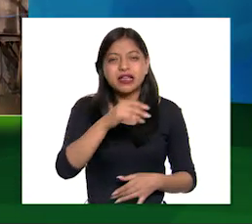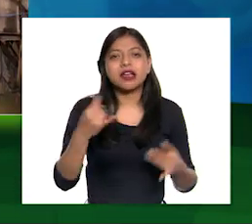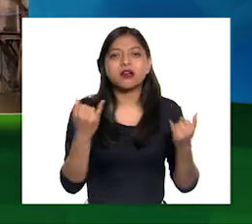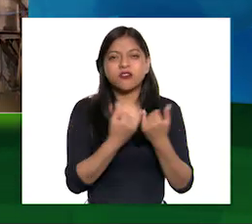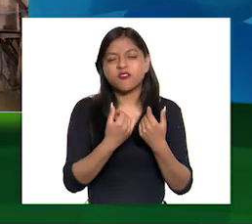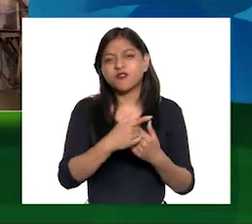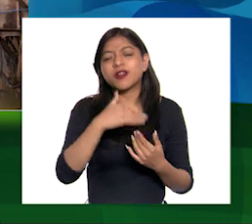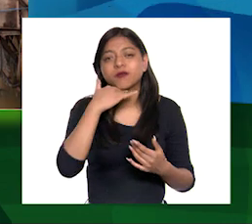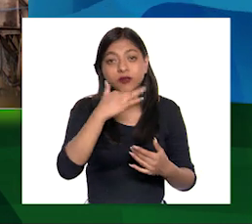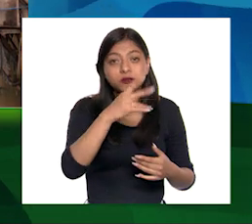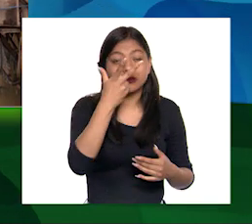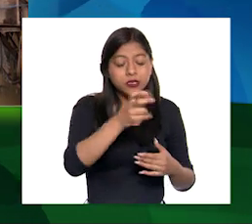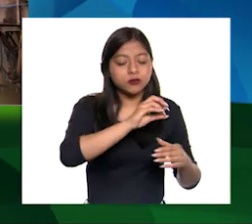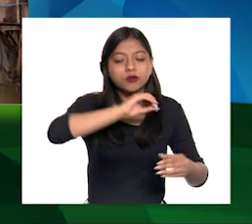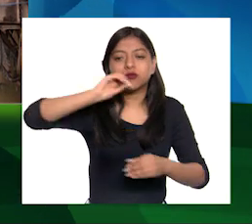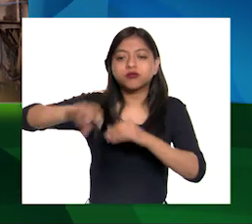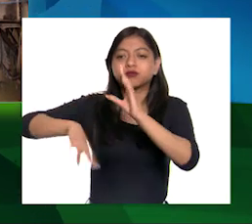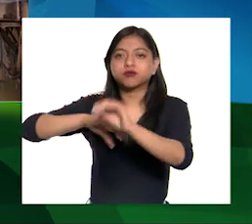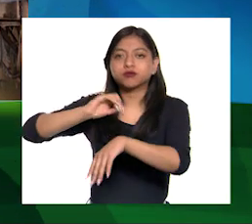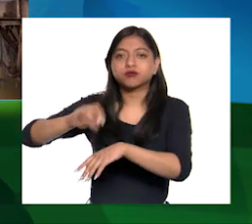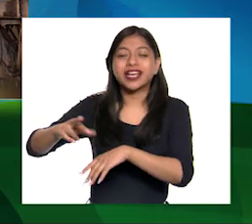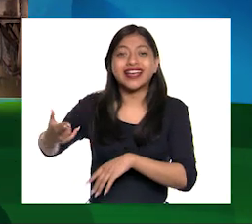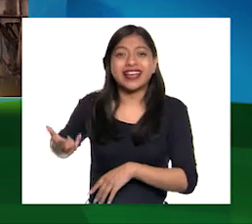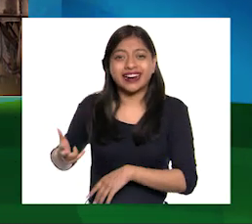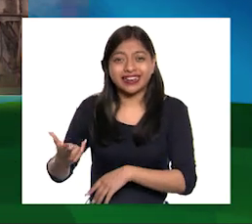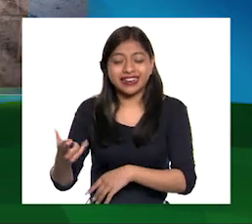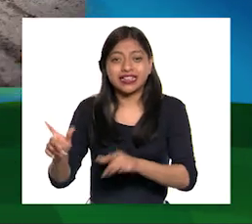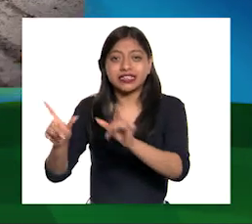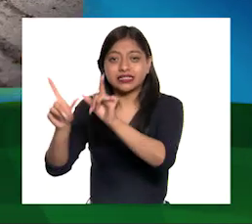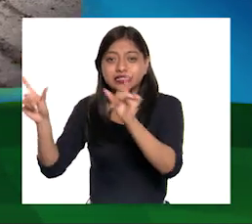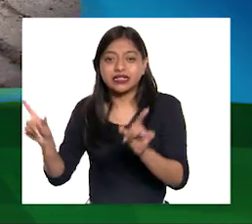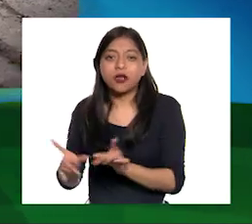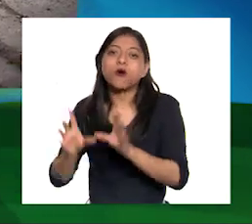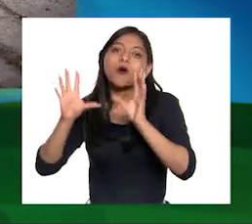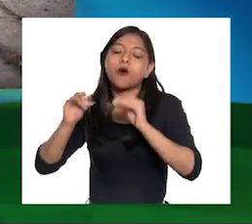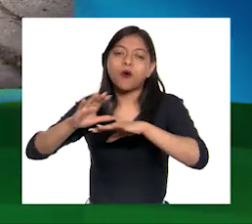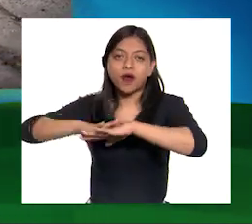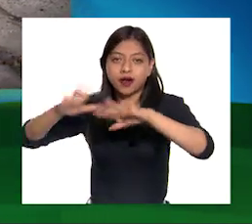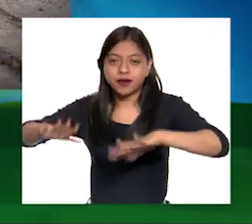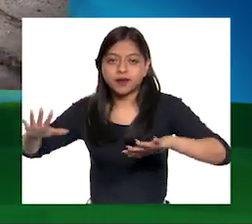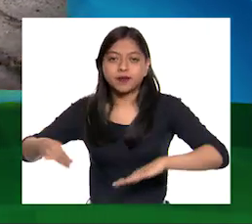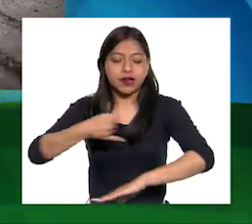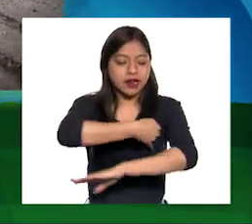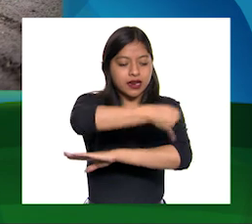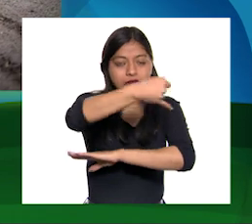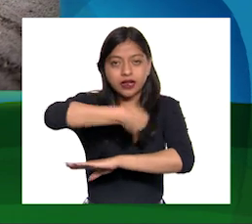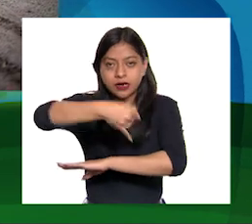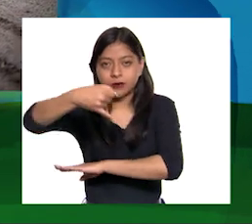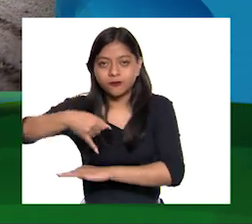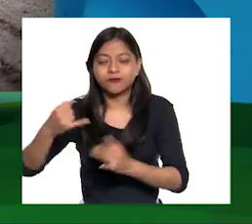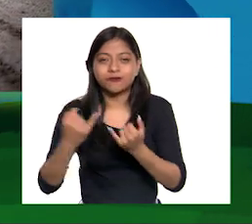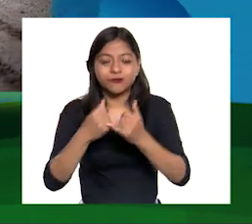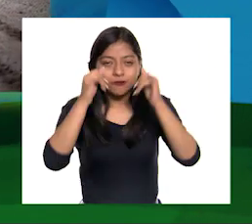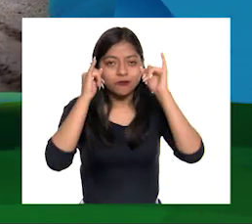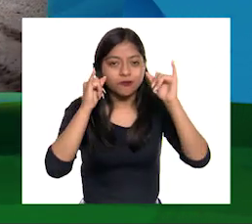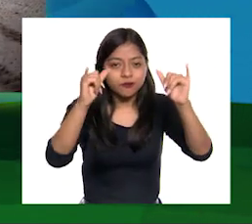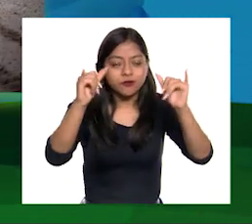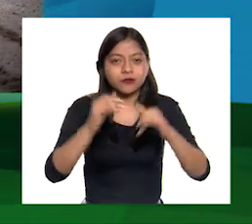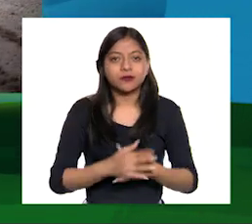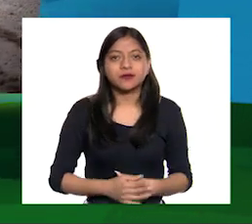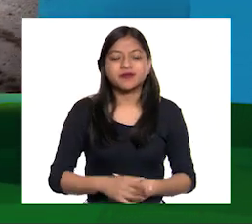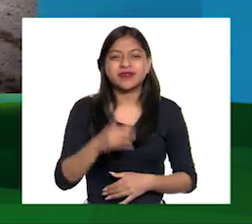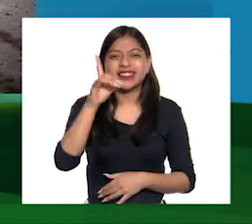sólidos Que van a parar a los ríos, lagos o al mar Agricultura y ganadería con el uso de